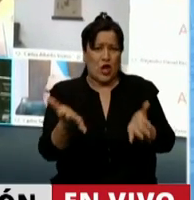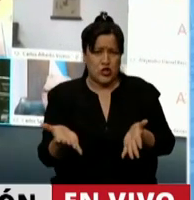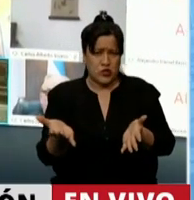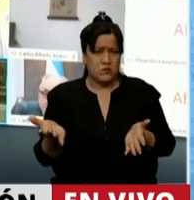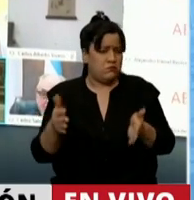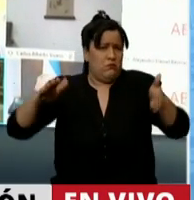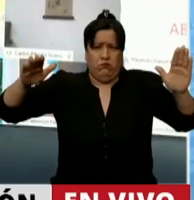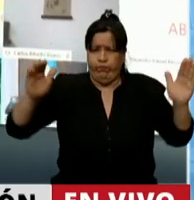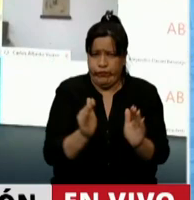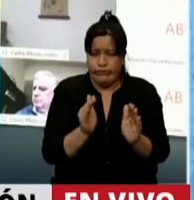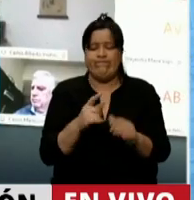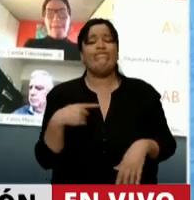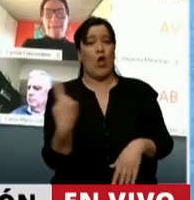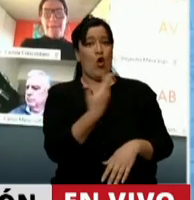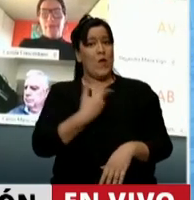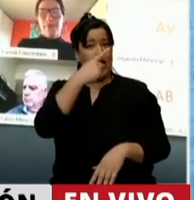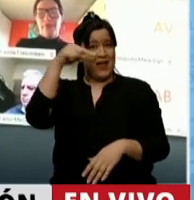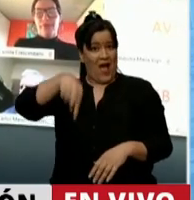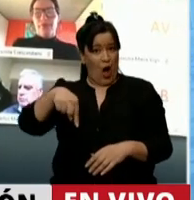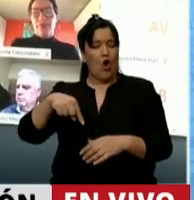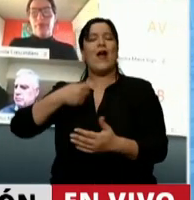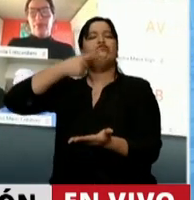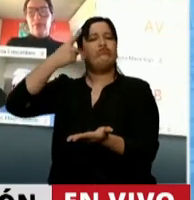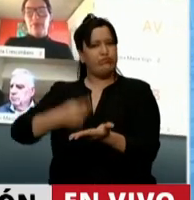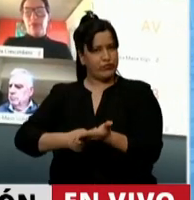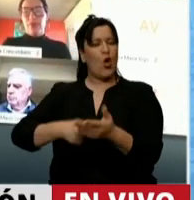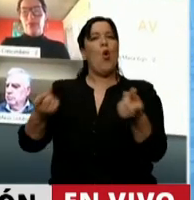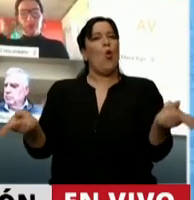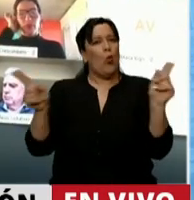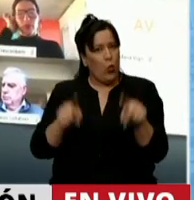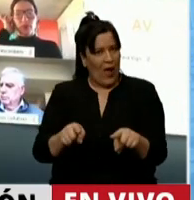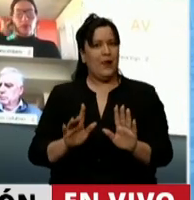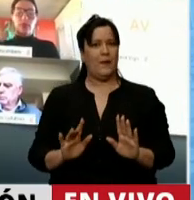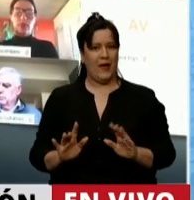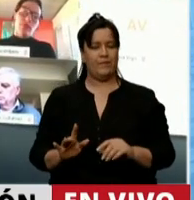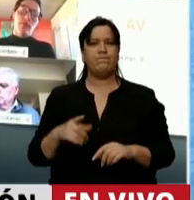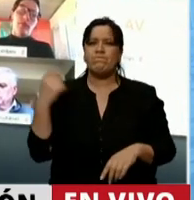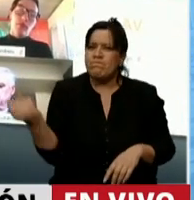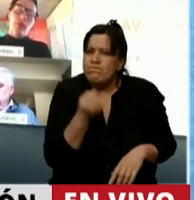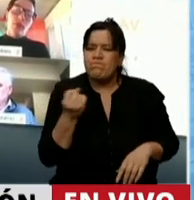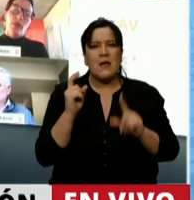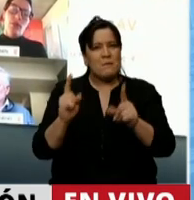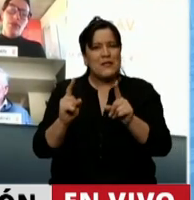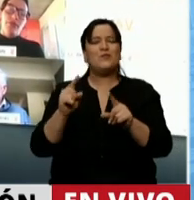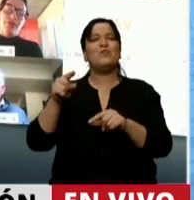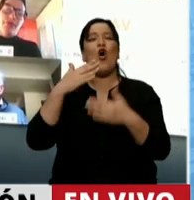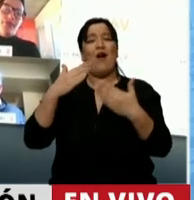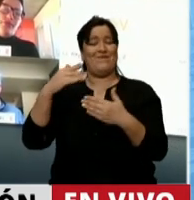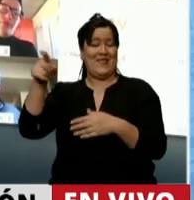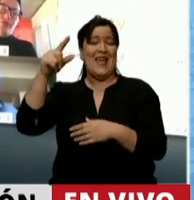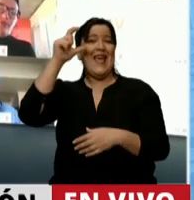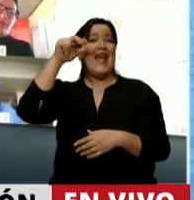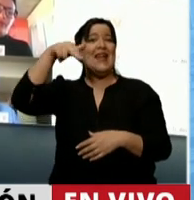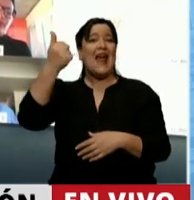decidido revalorizar la Refefo a partir del ENACOM y seguir